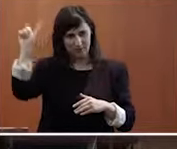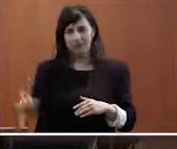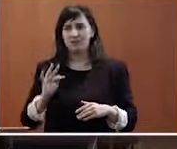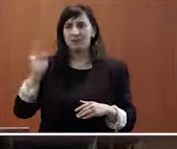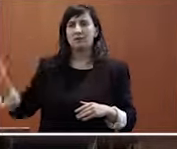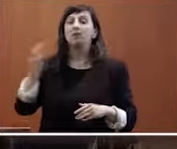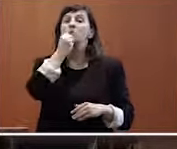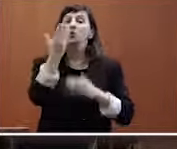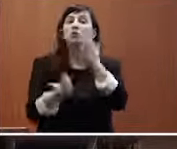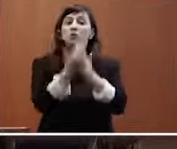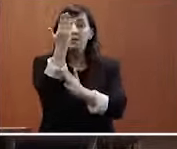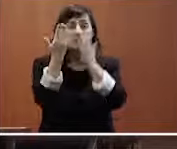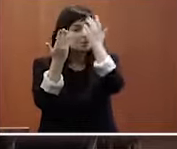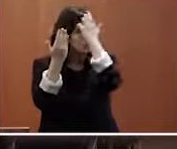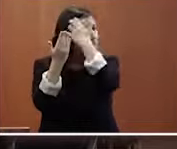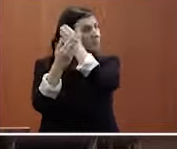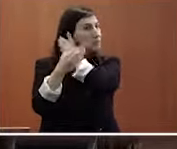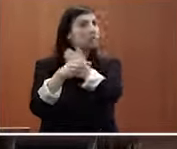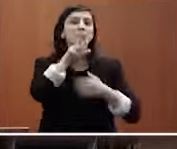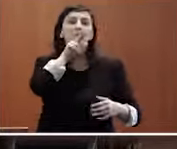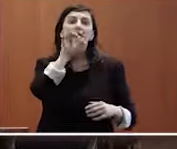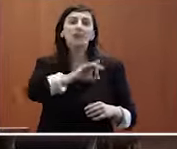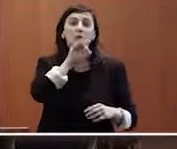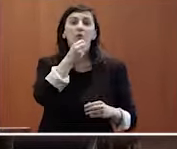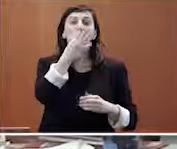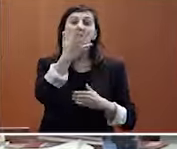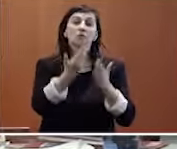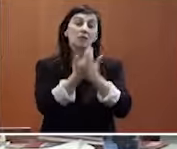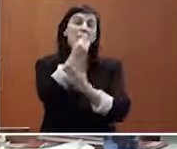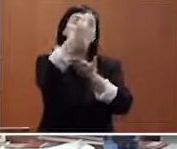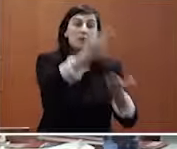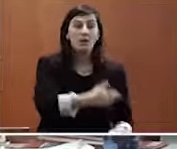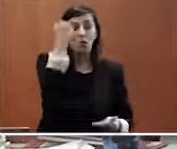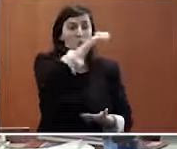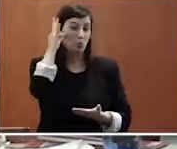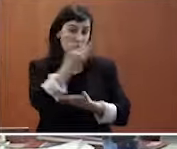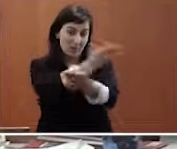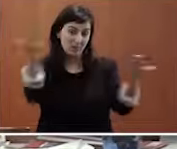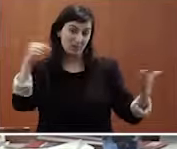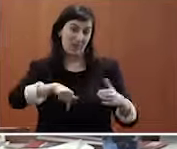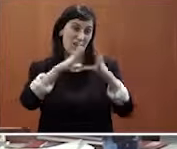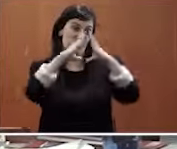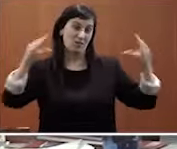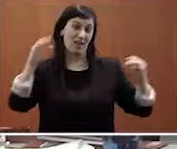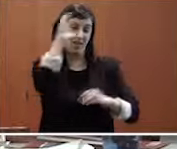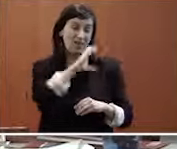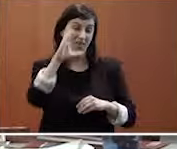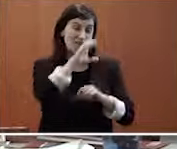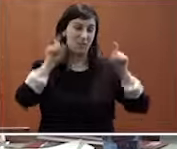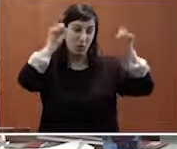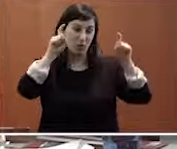Buen día y bienvidas, bienvidos a la Facultad de Ciencias de Educación de la Universidad de la Coruña.